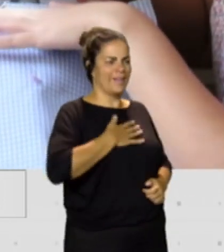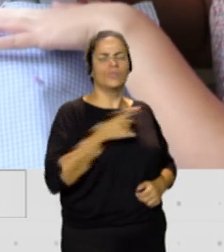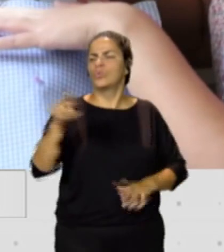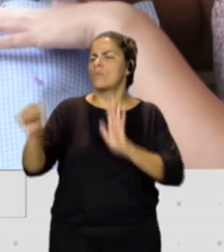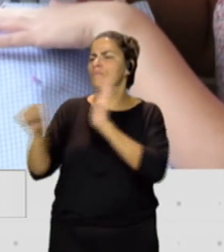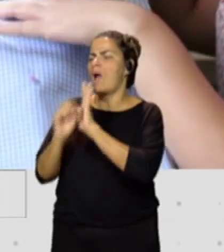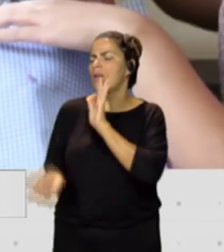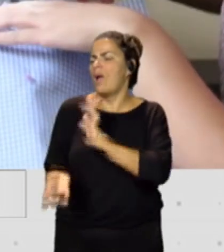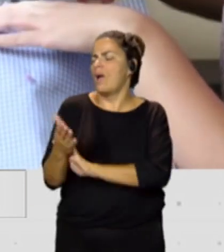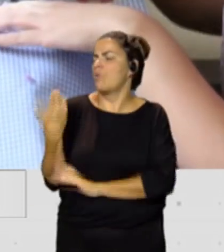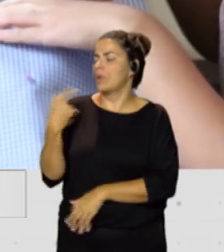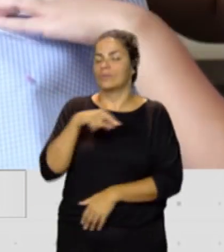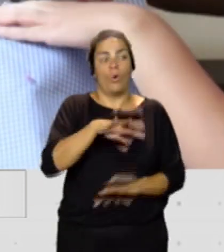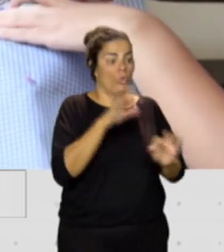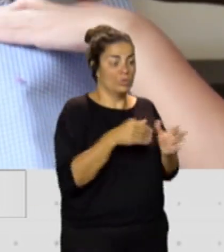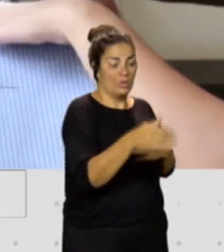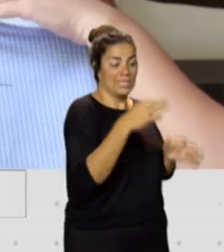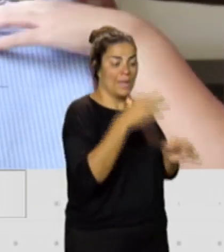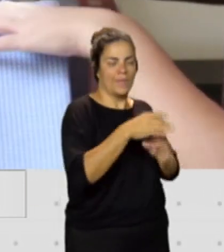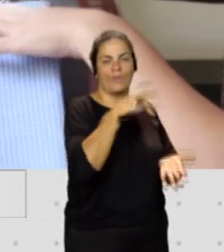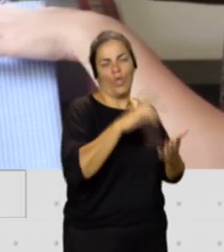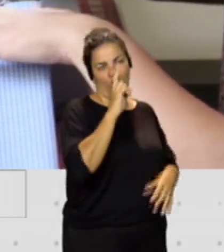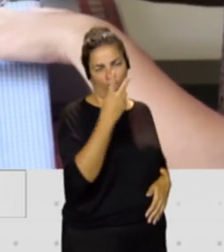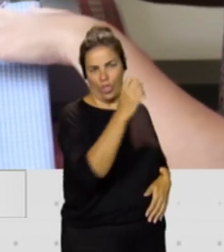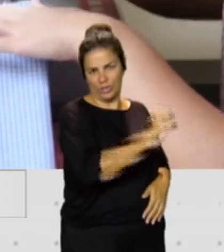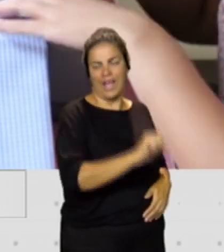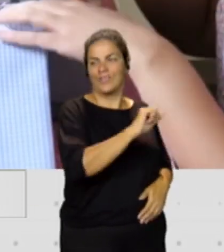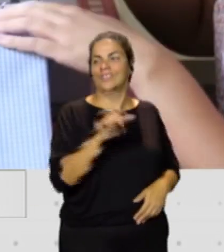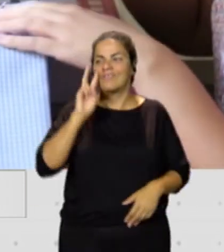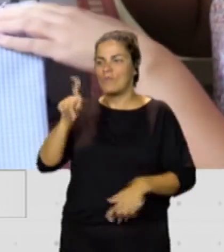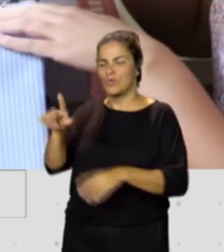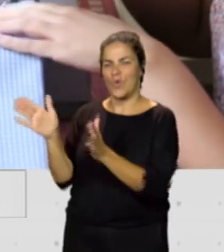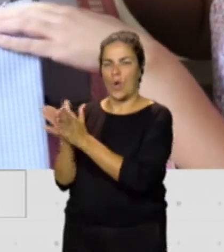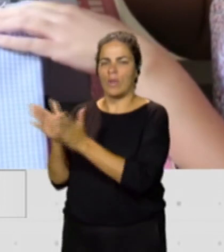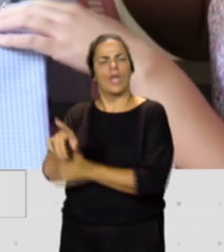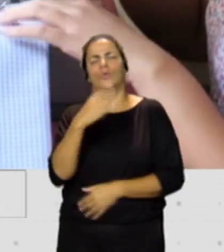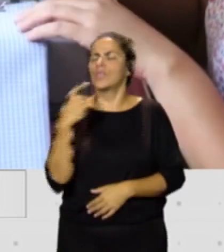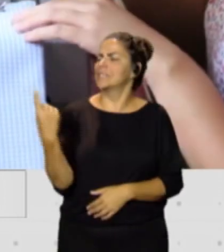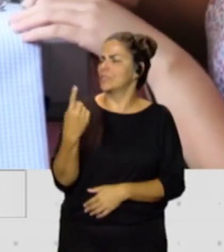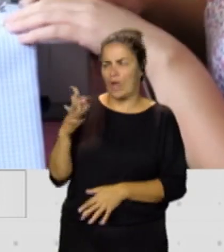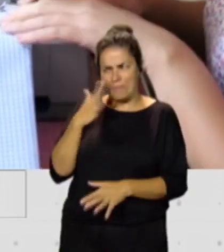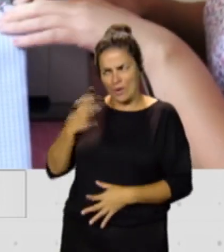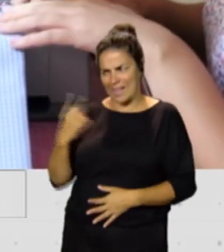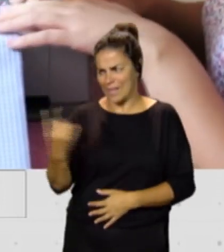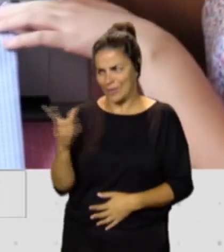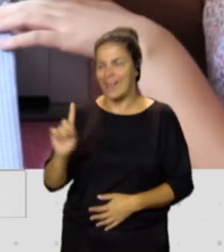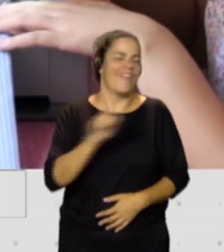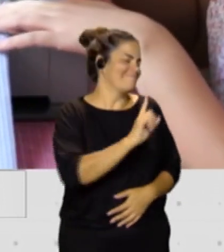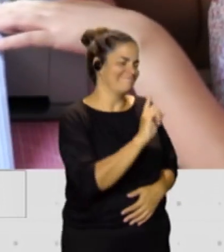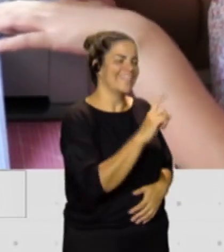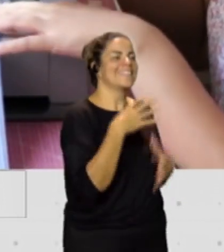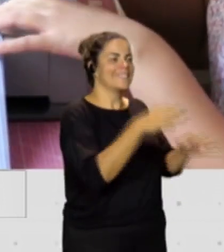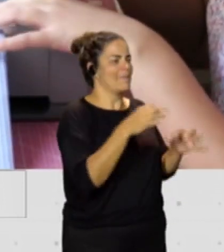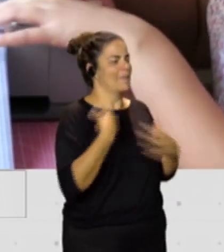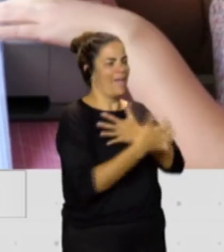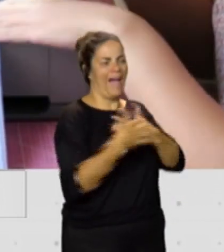este año hace dos añitos, en septiembre. Vemos ahí un compañero fiel, dice que está sola, pero bueno, no del todo. No, no, no, siempre está mi gata conmigo, que